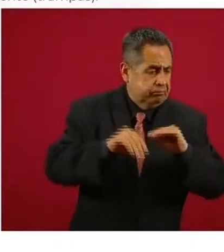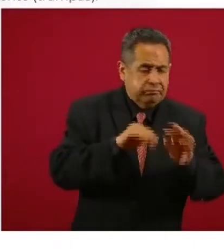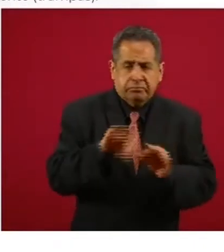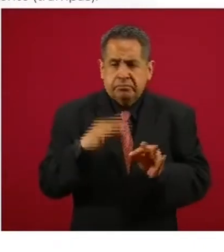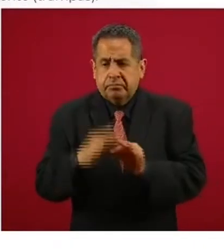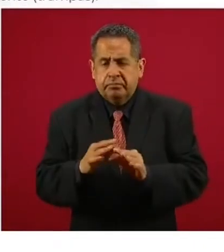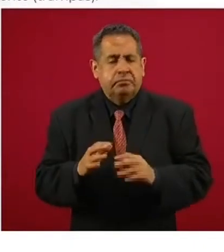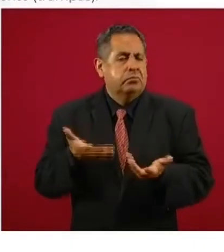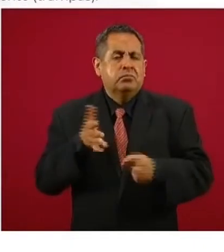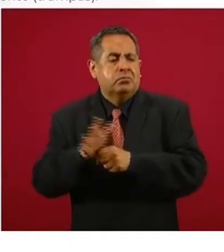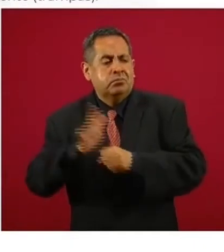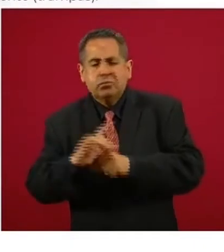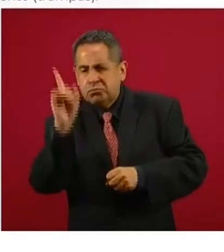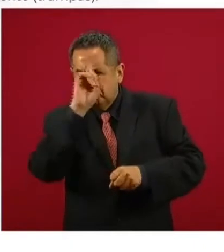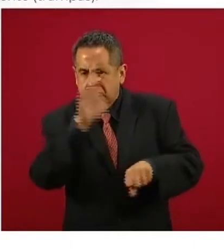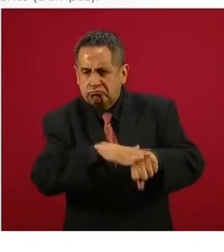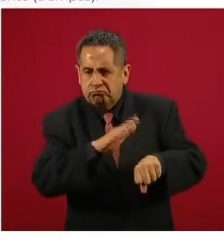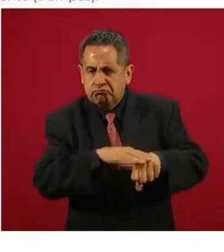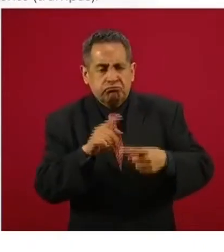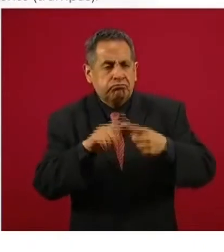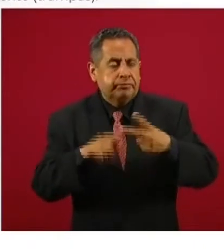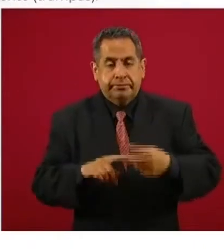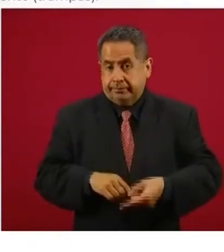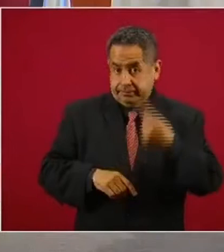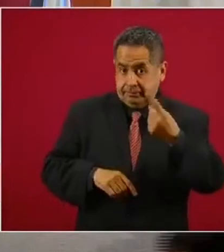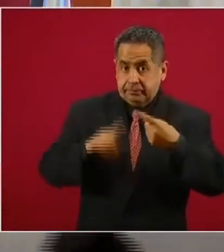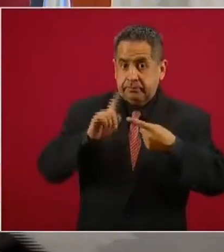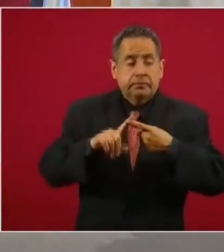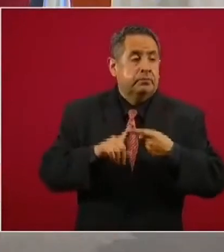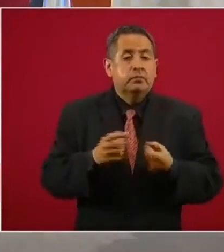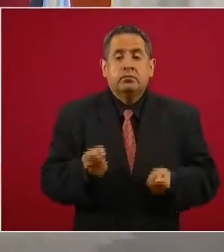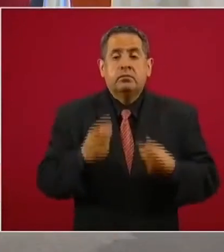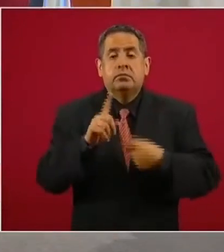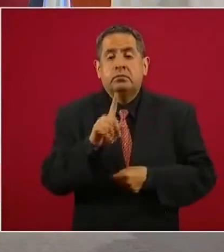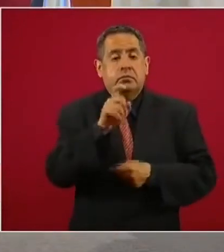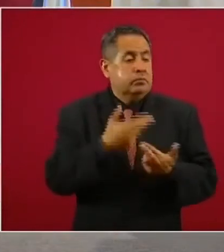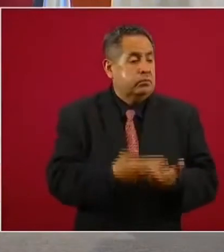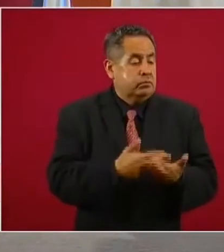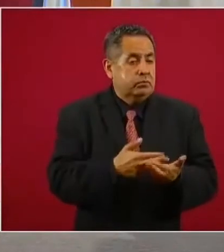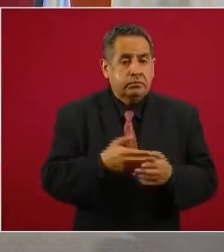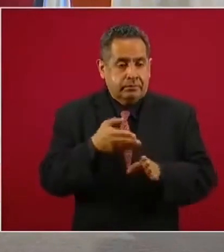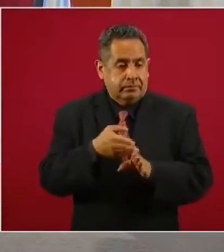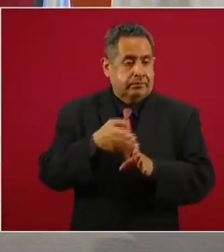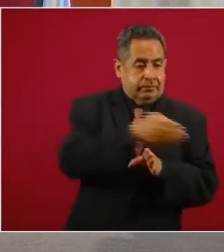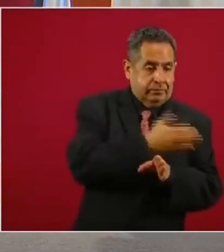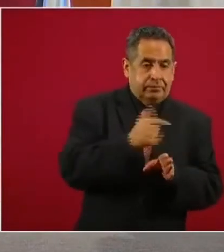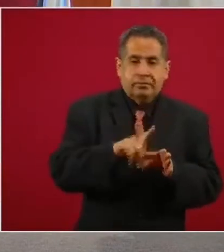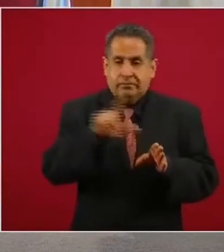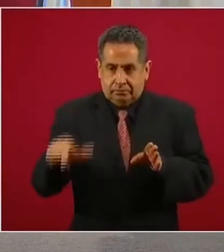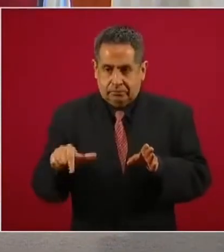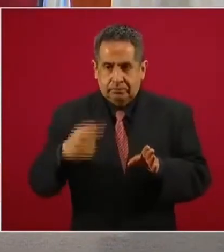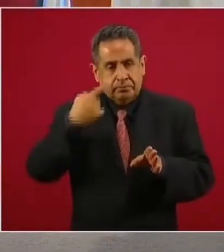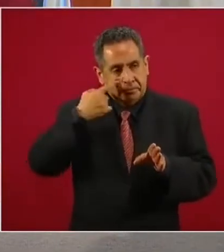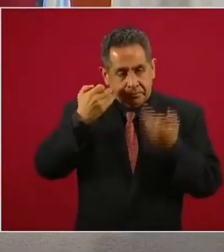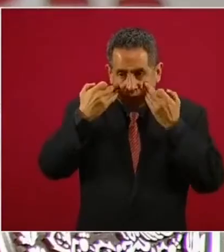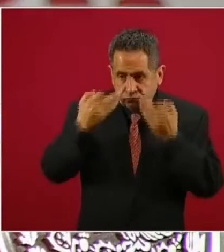mencionar dos de las recomendaciones. Uno, medir la cantidad de agua en el río antes y después, para demostrar que hay más